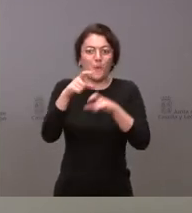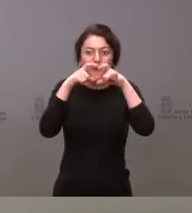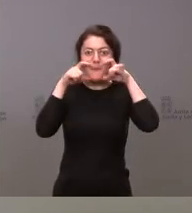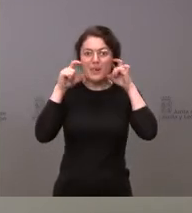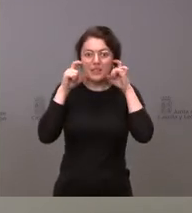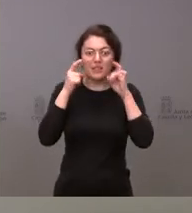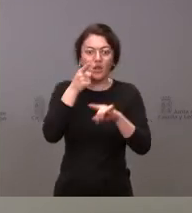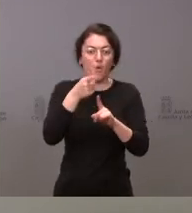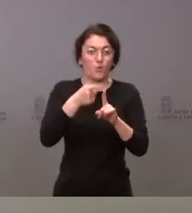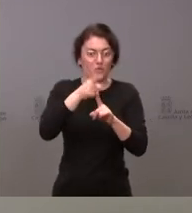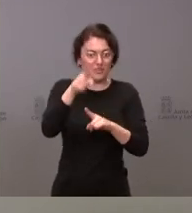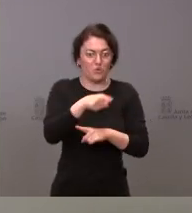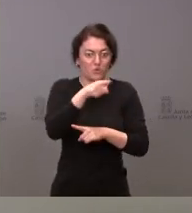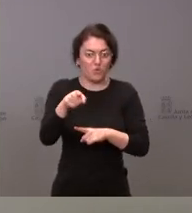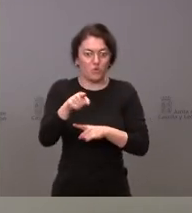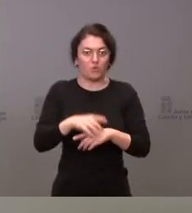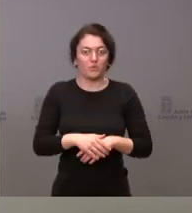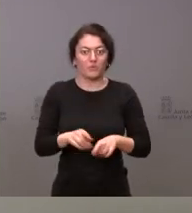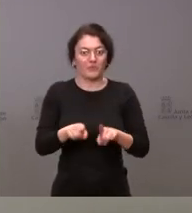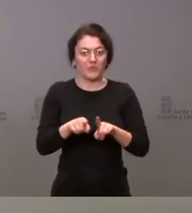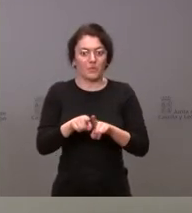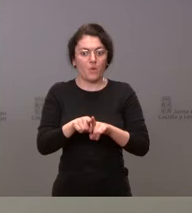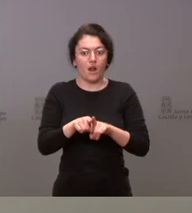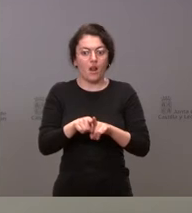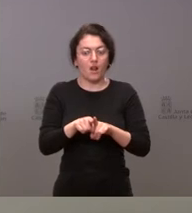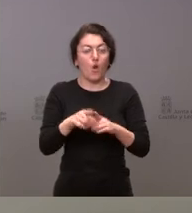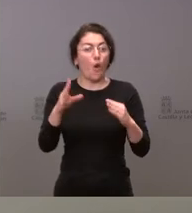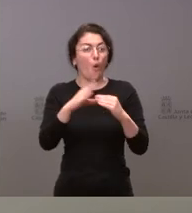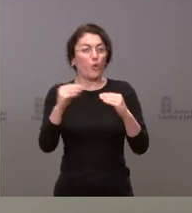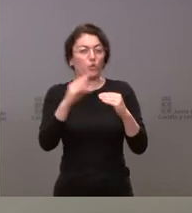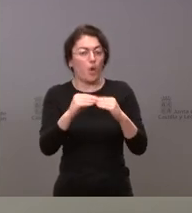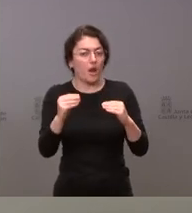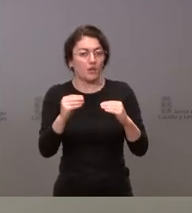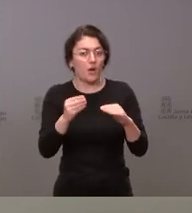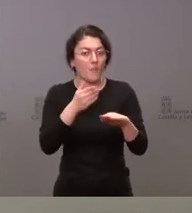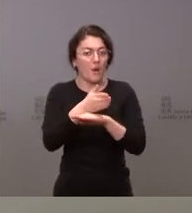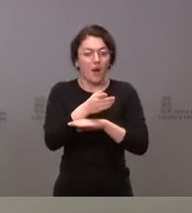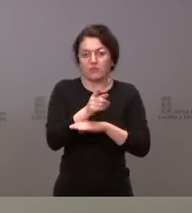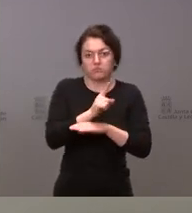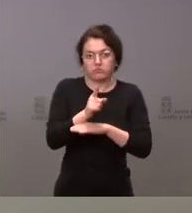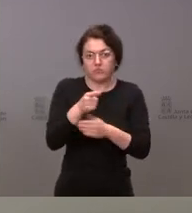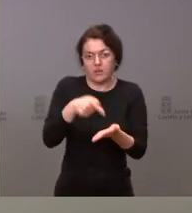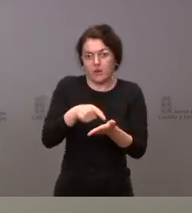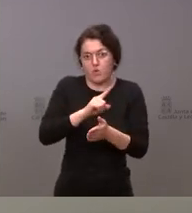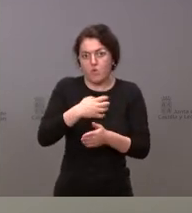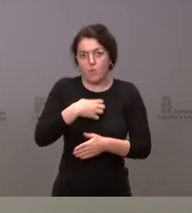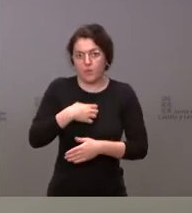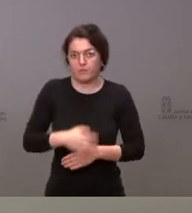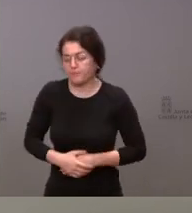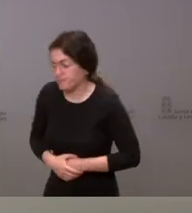por parte de los trabajadores. No es exigible respecto de los clientes y no es exigible respecto del resto de los ciudadanos que usted conoce.